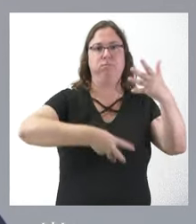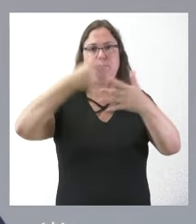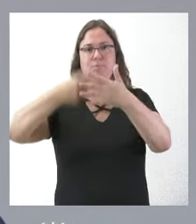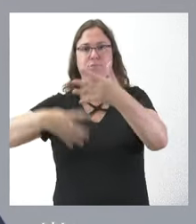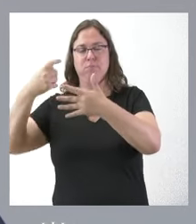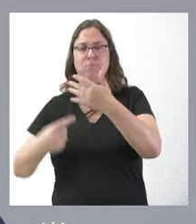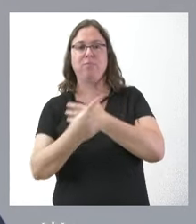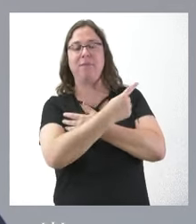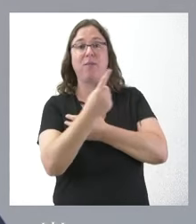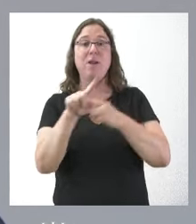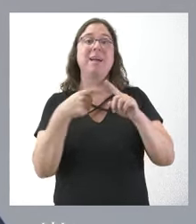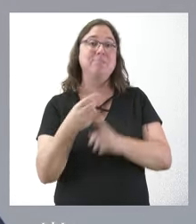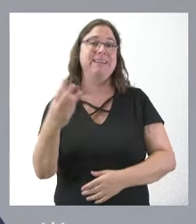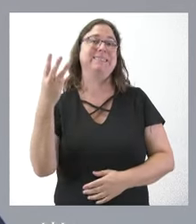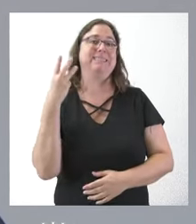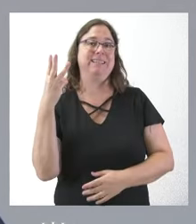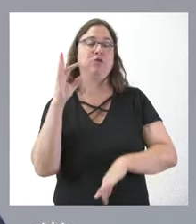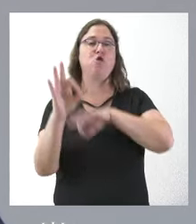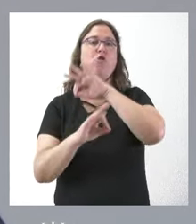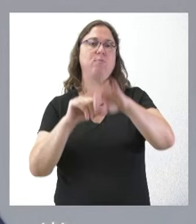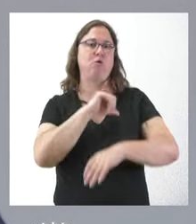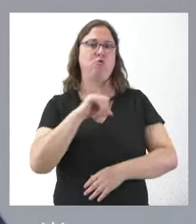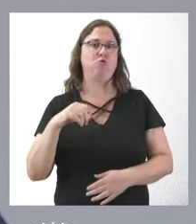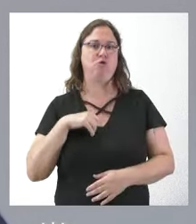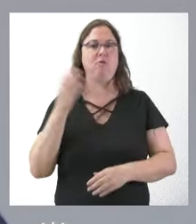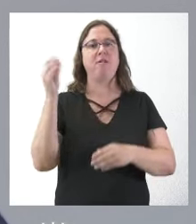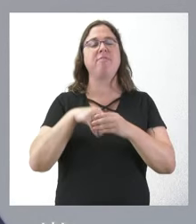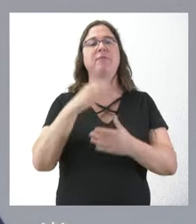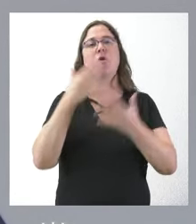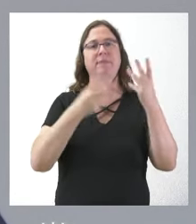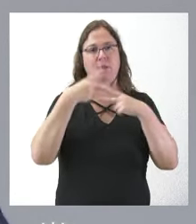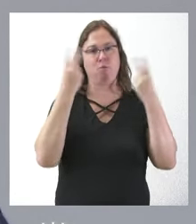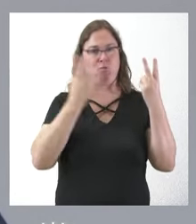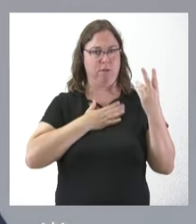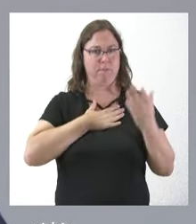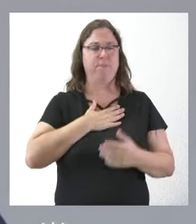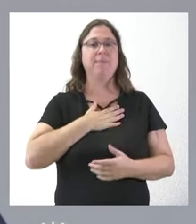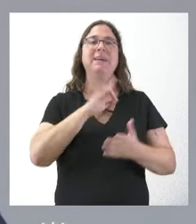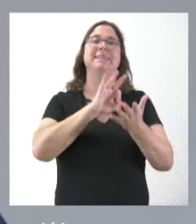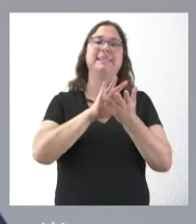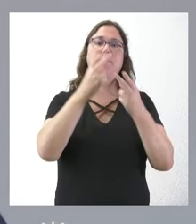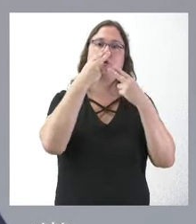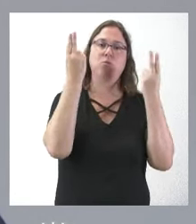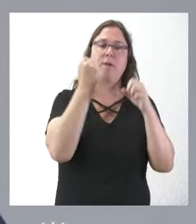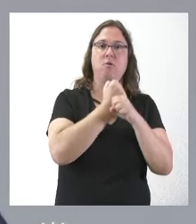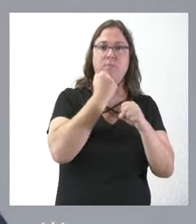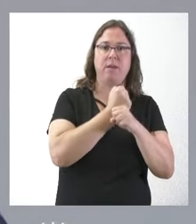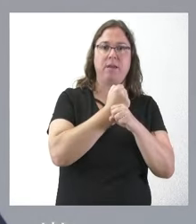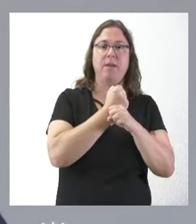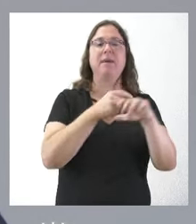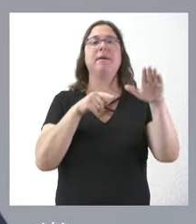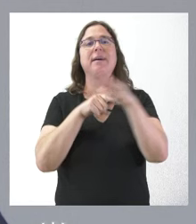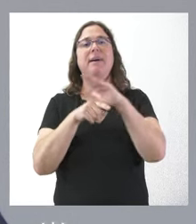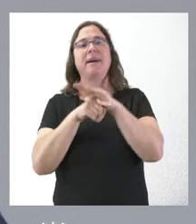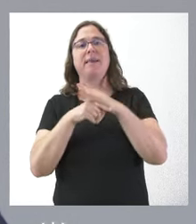tres por cada uno de los organismos autónomos con los que cuenta esta Administración. El Servicio Público de Empleo, la Gerencia